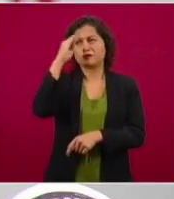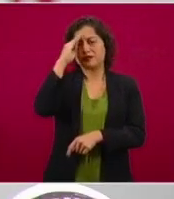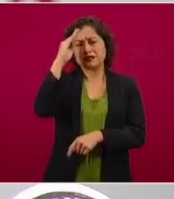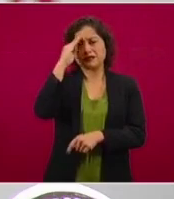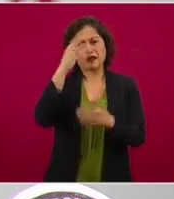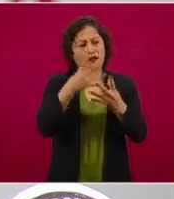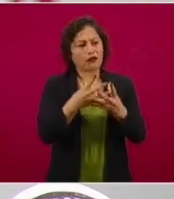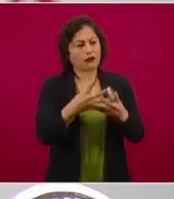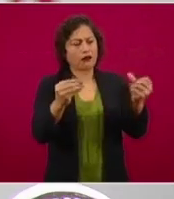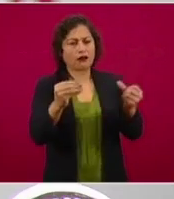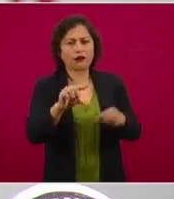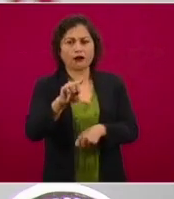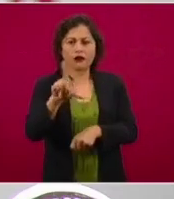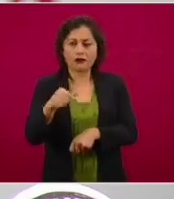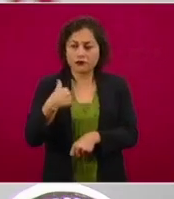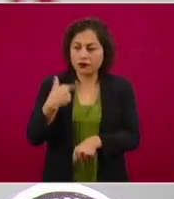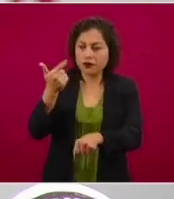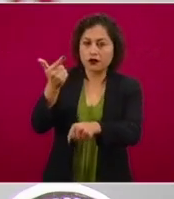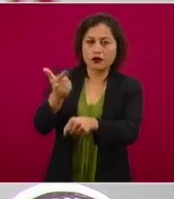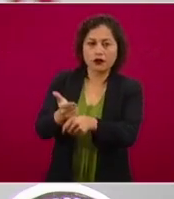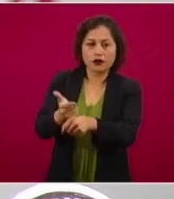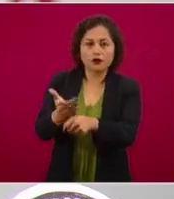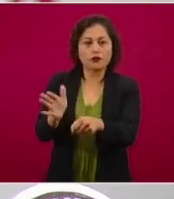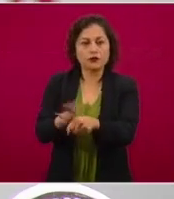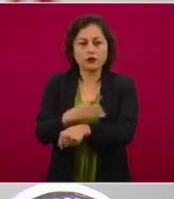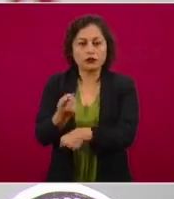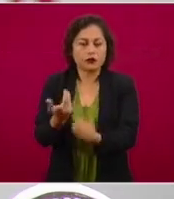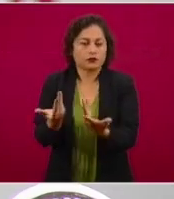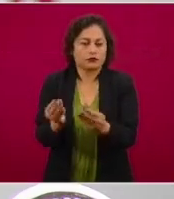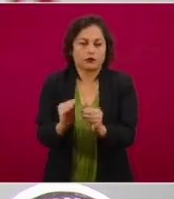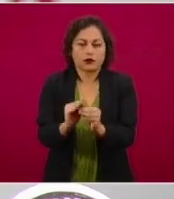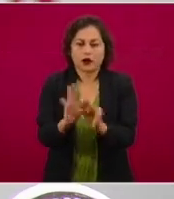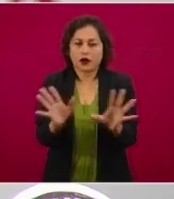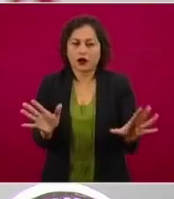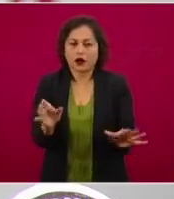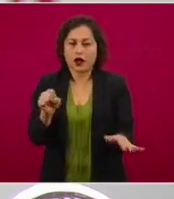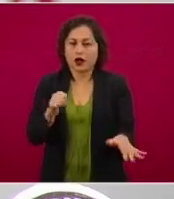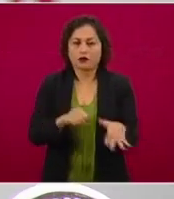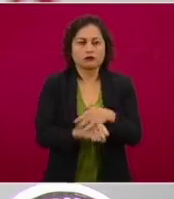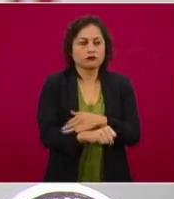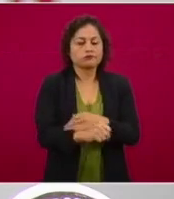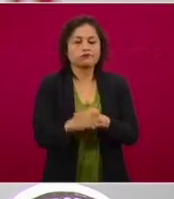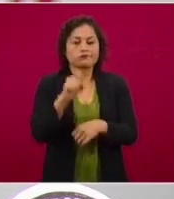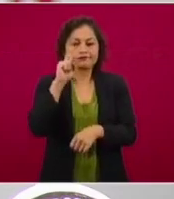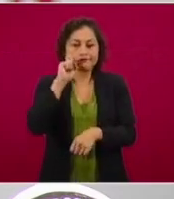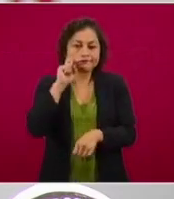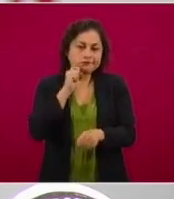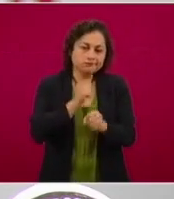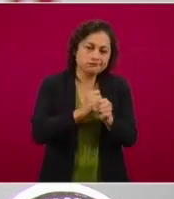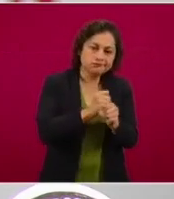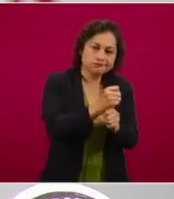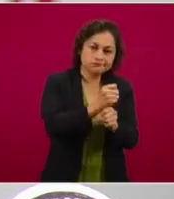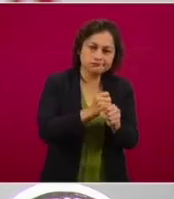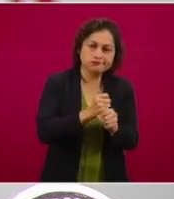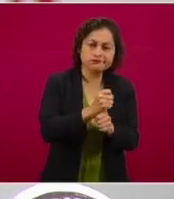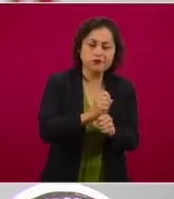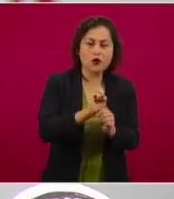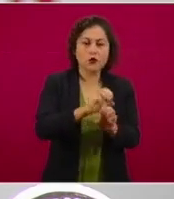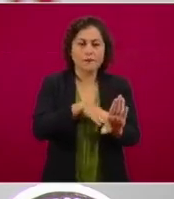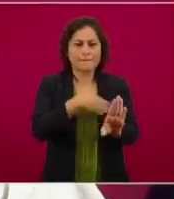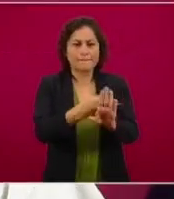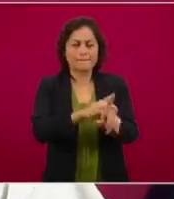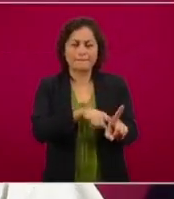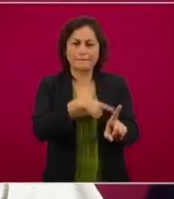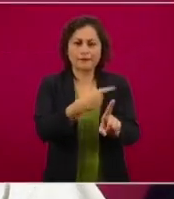Por supuesto que son víctimas, muchas de ellas, de violencia sexual, de violación sexual. Una niña de